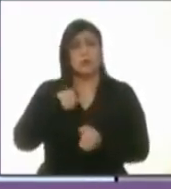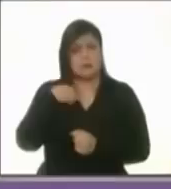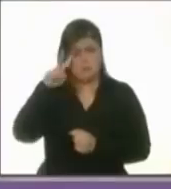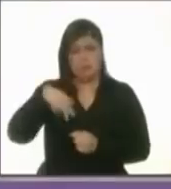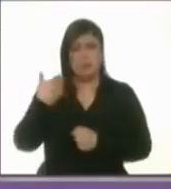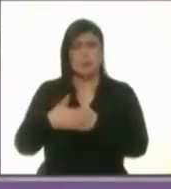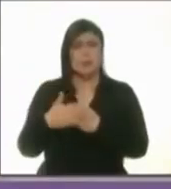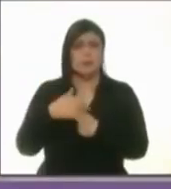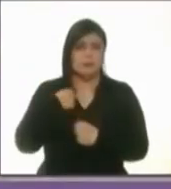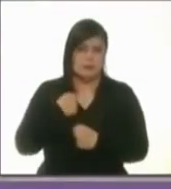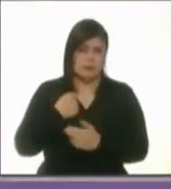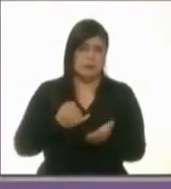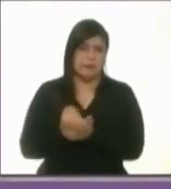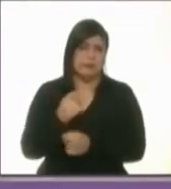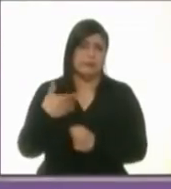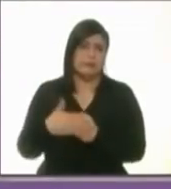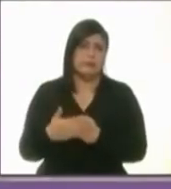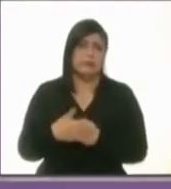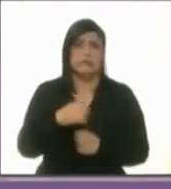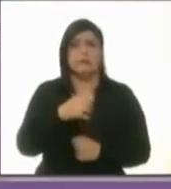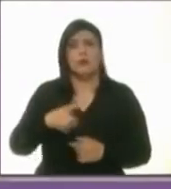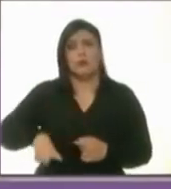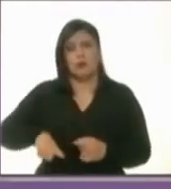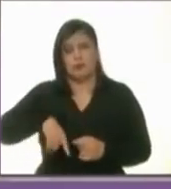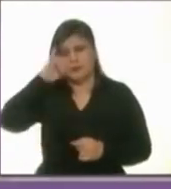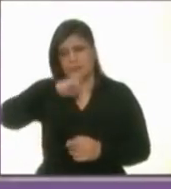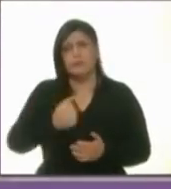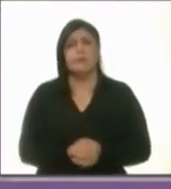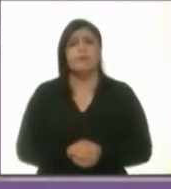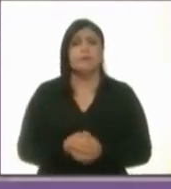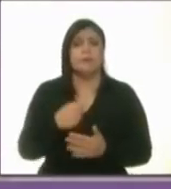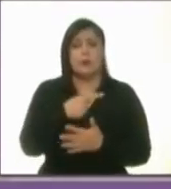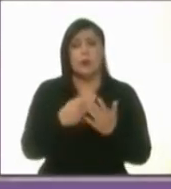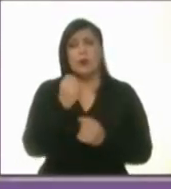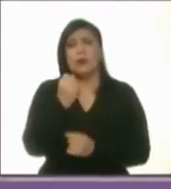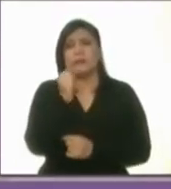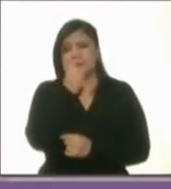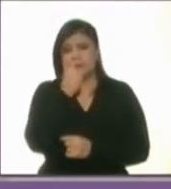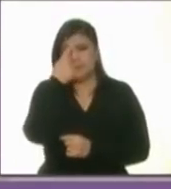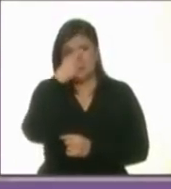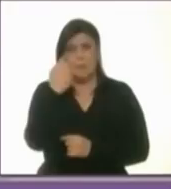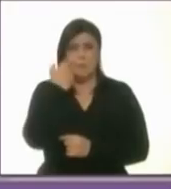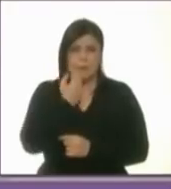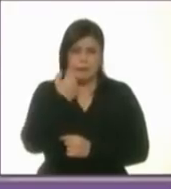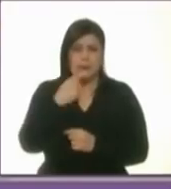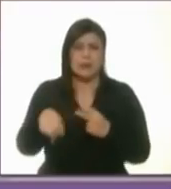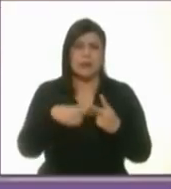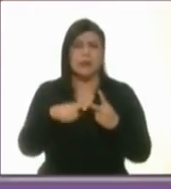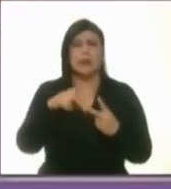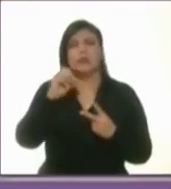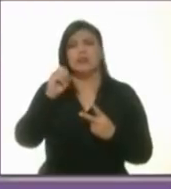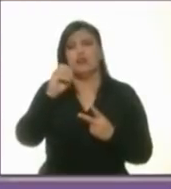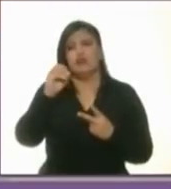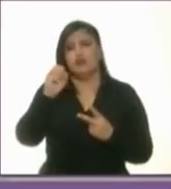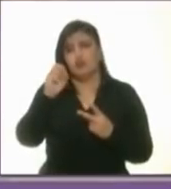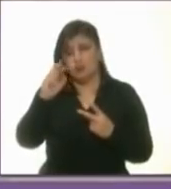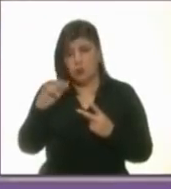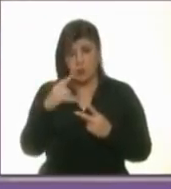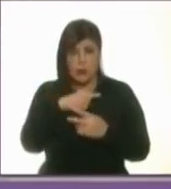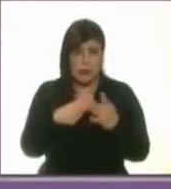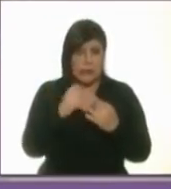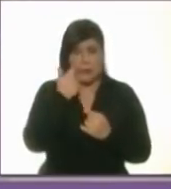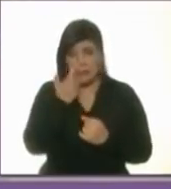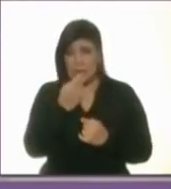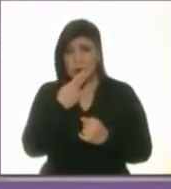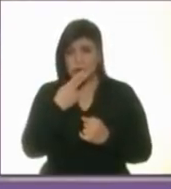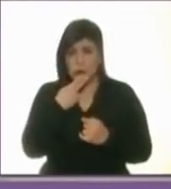Gracias candidata, restan algunos segundos a Marco Rascón, también a Loreno Sornio, ¿gustan hacer uso de